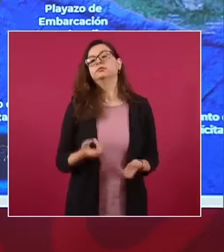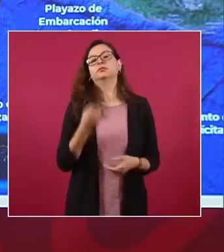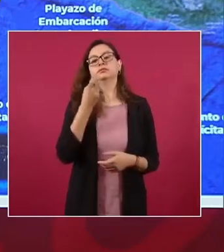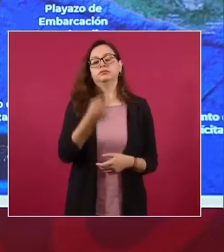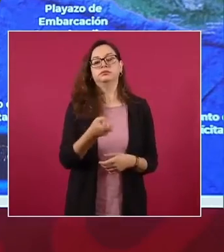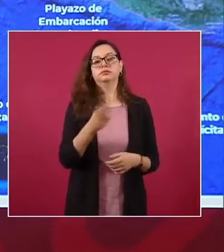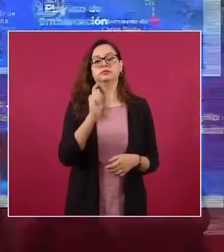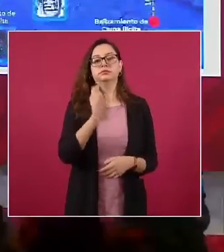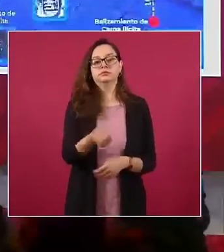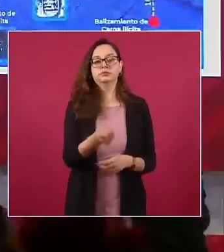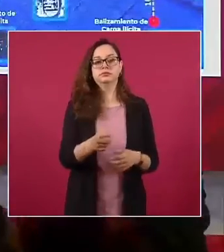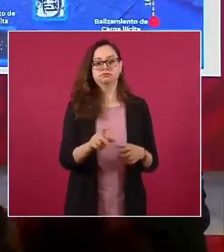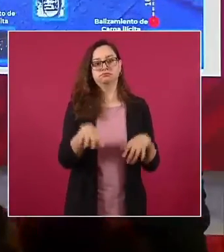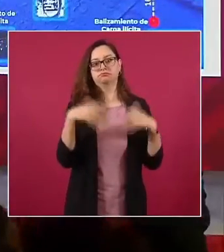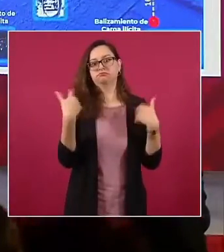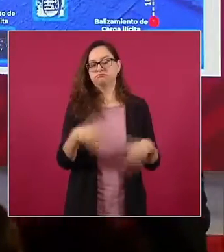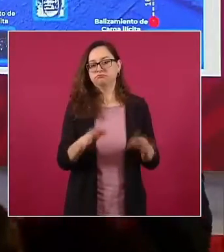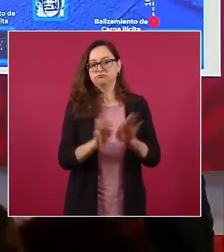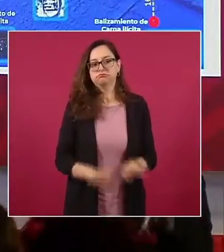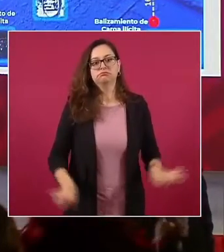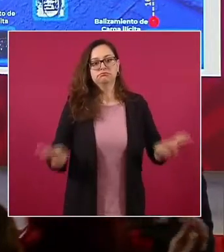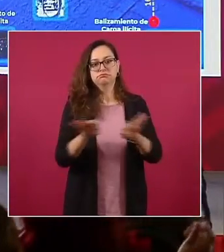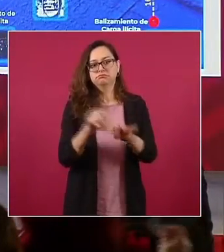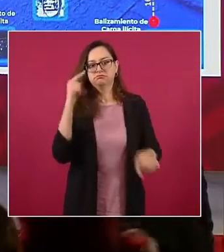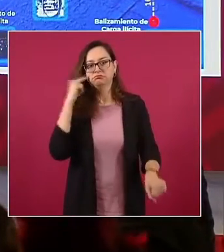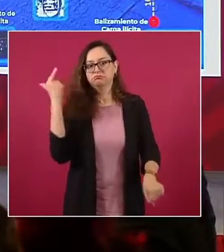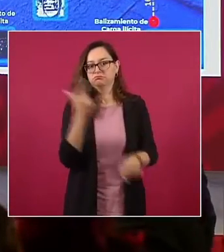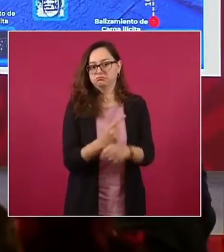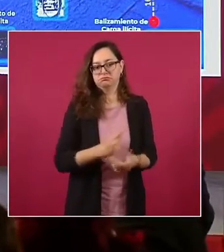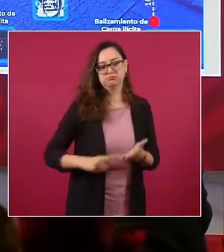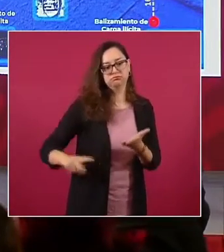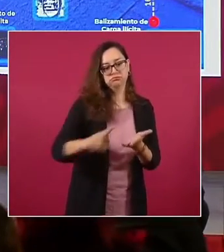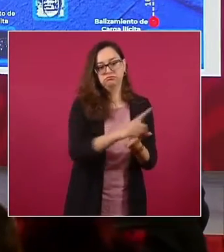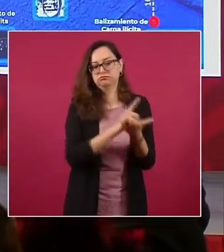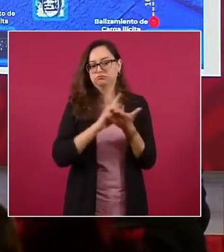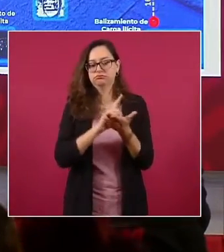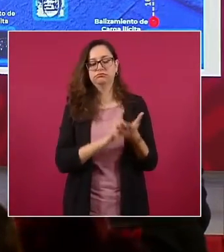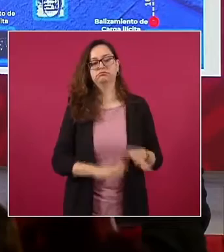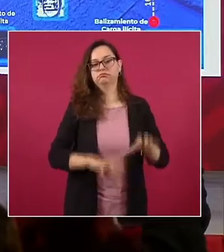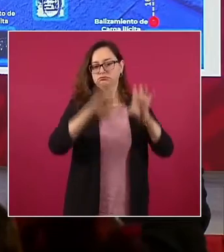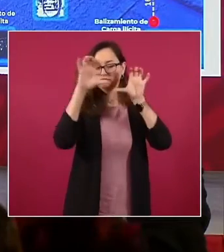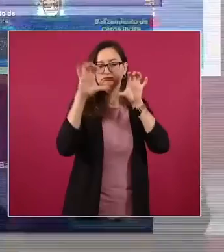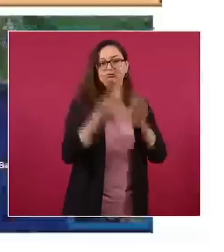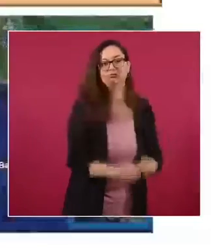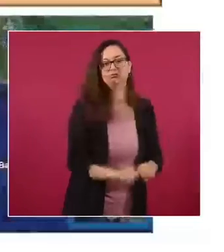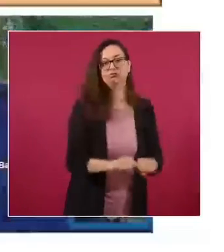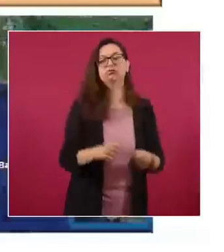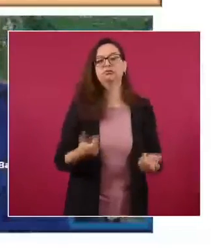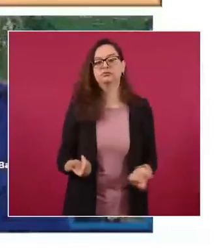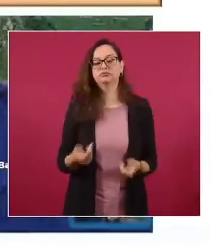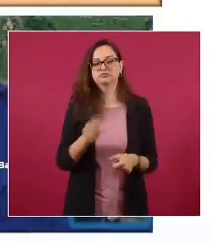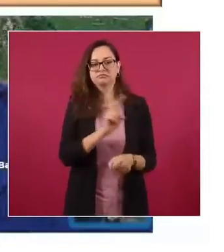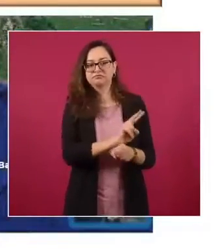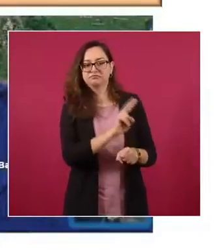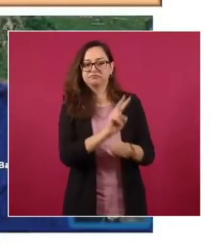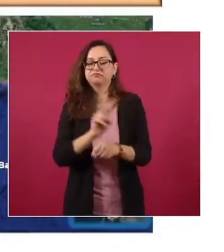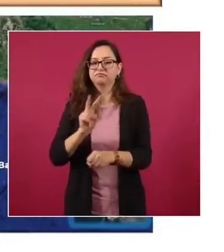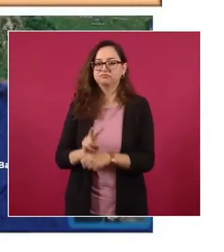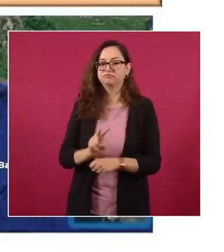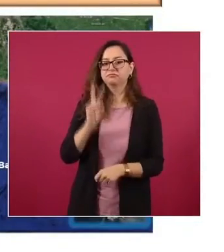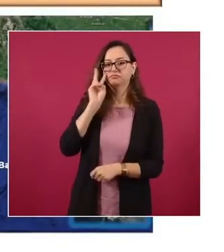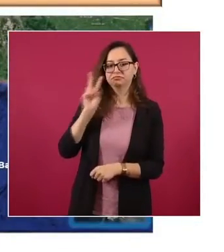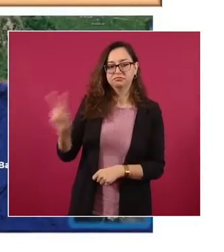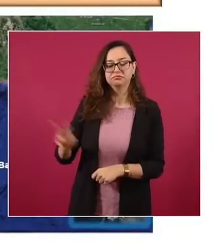muy, muy importante, que fue derivado de operaciones de vigilancia a buques, aeronaves equipadas